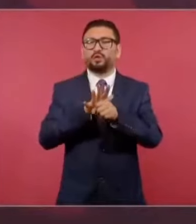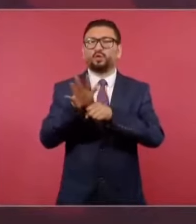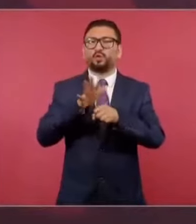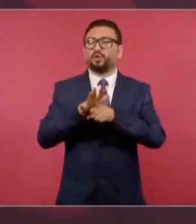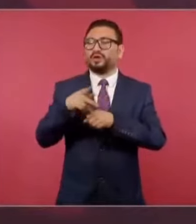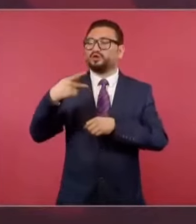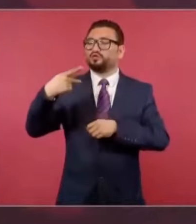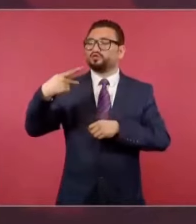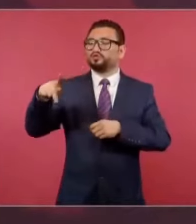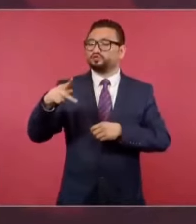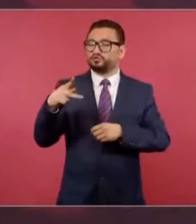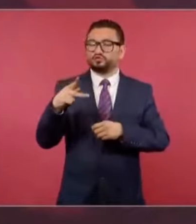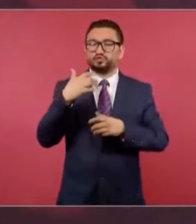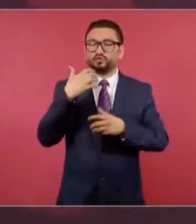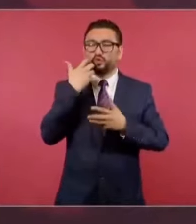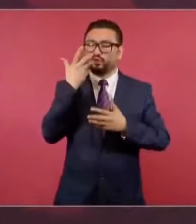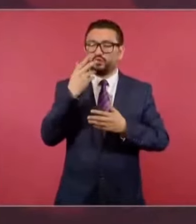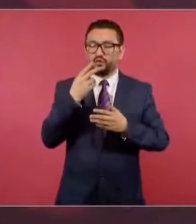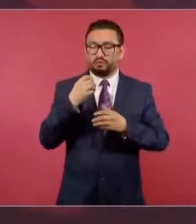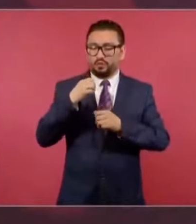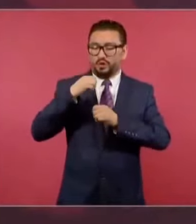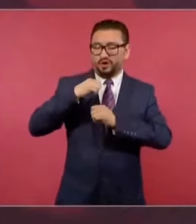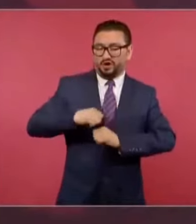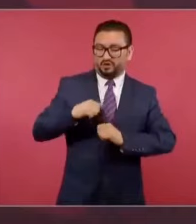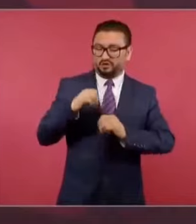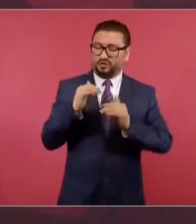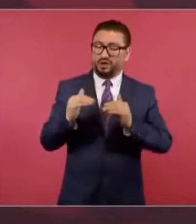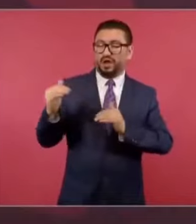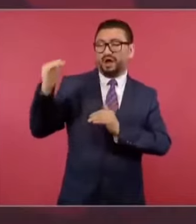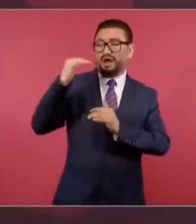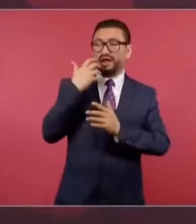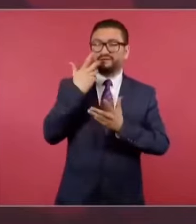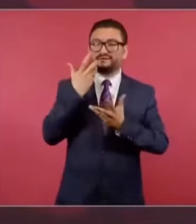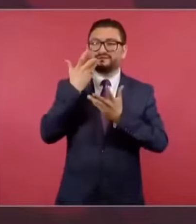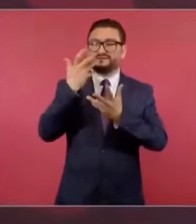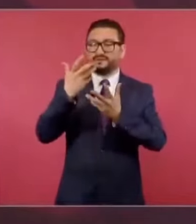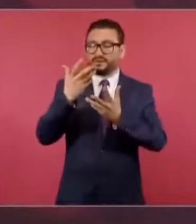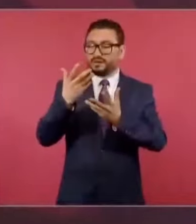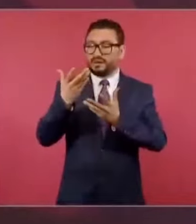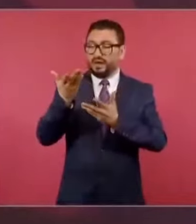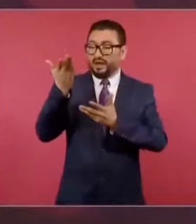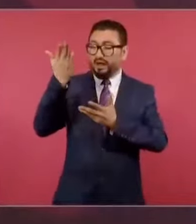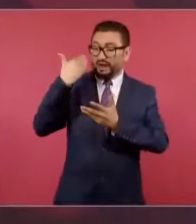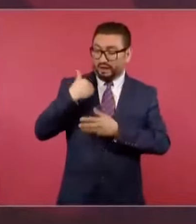privilegios que tenían y que perdieron.